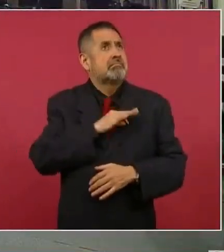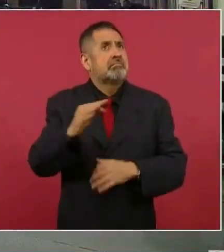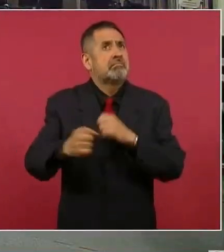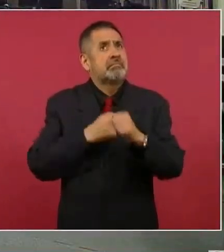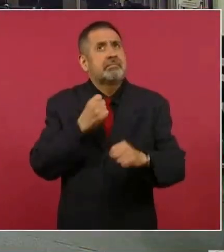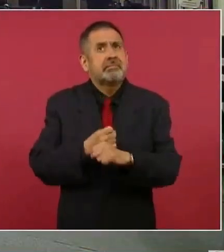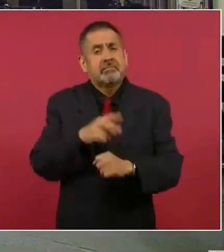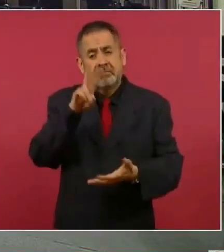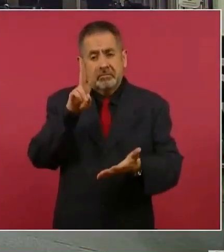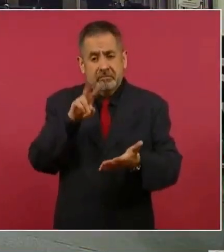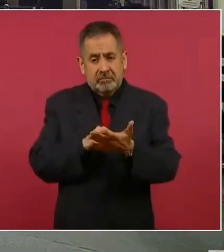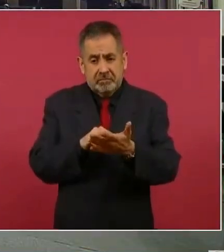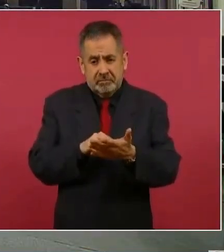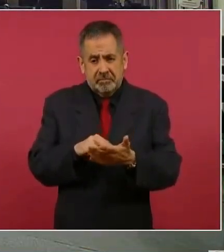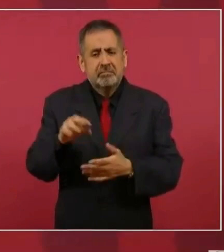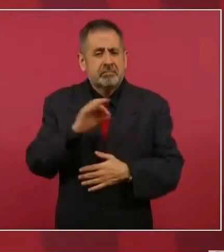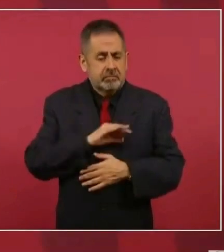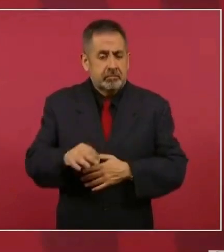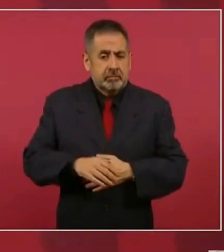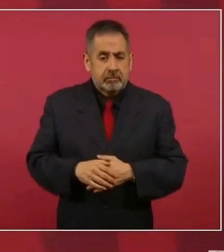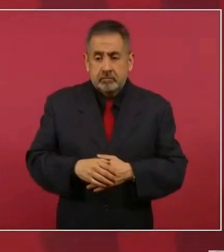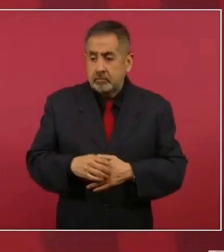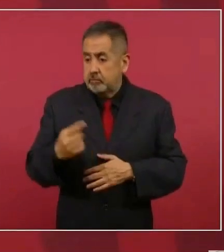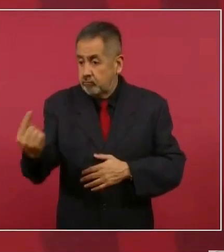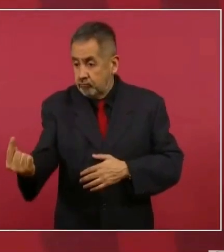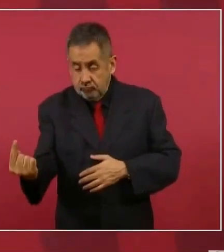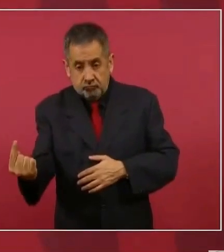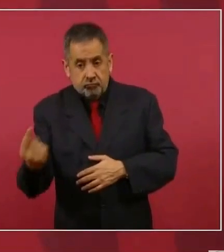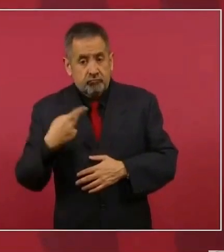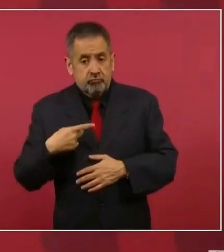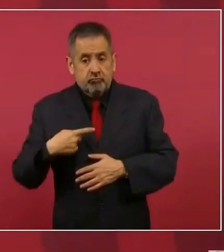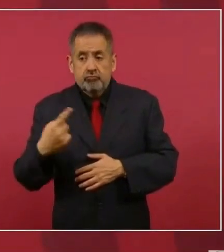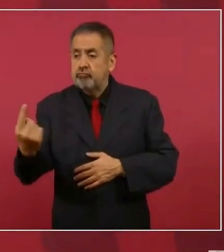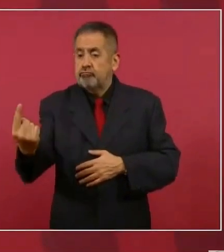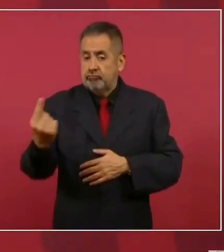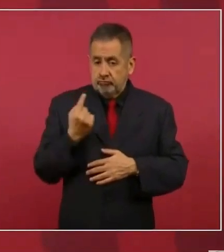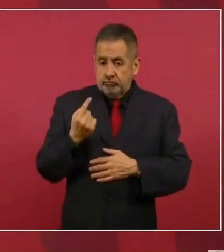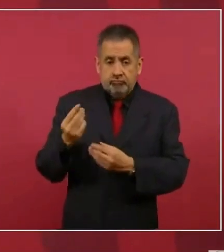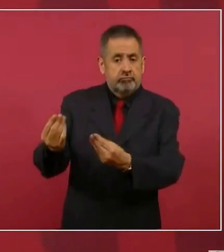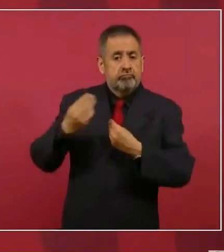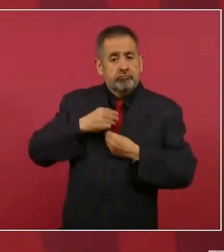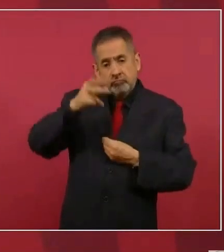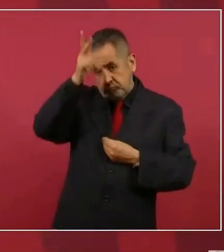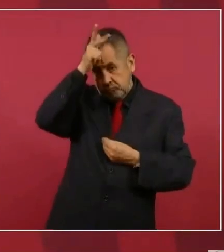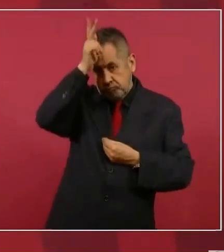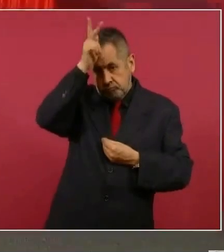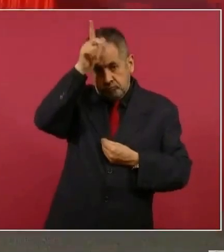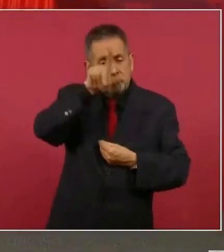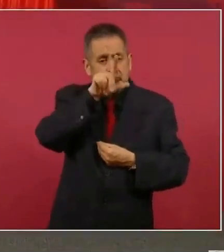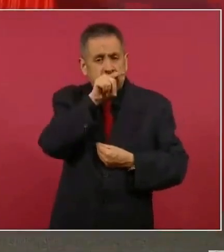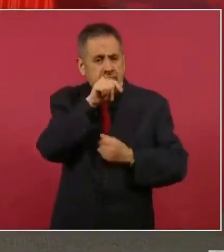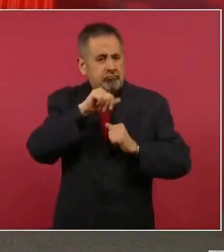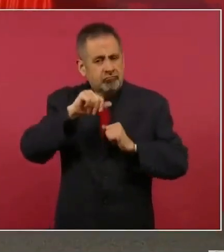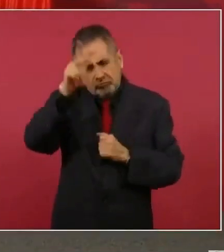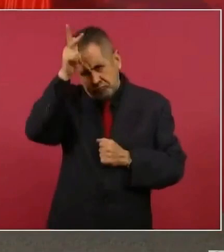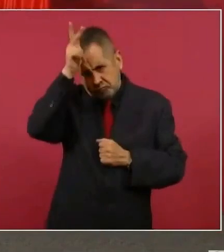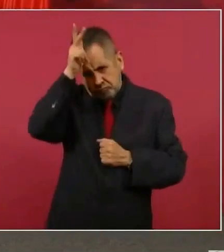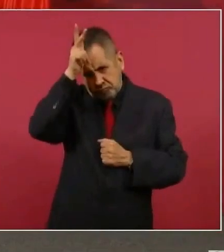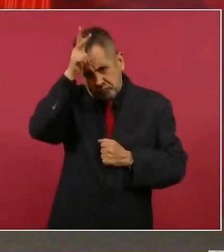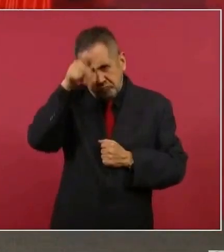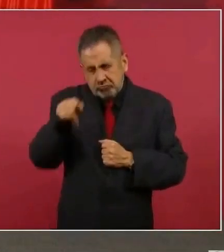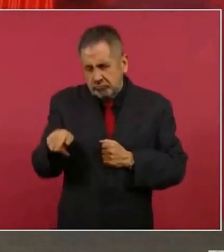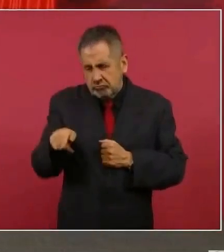y me entregó un gallo, creo que en la